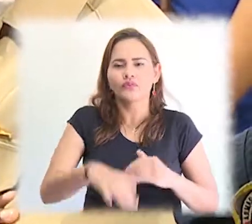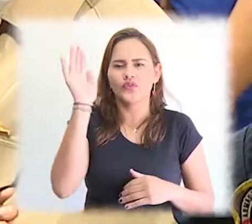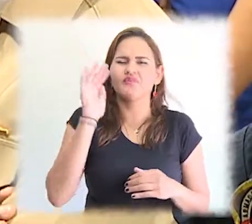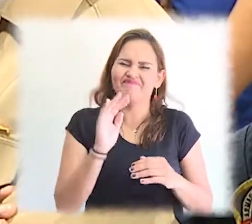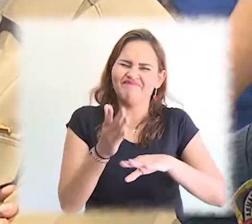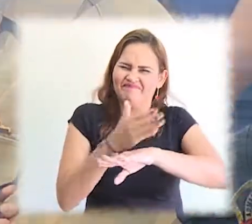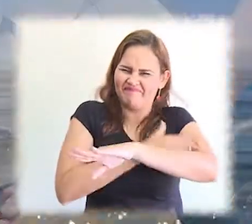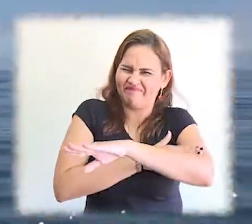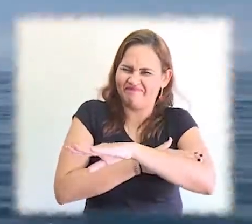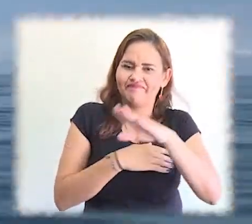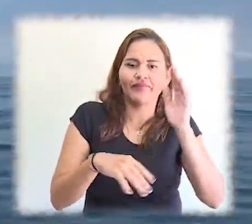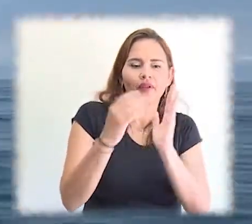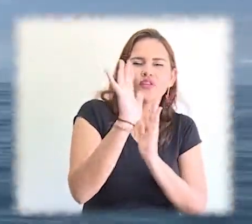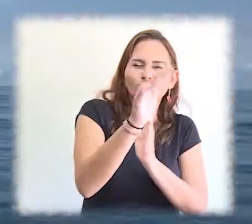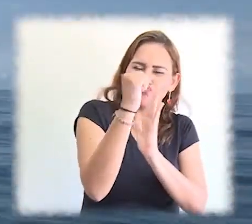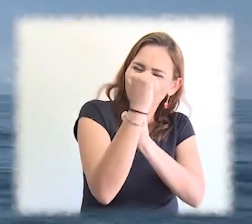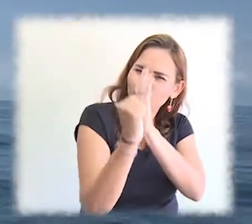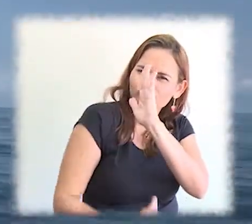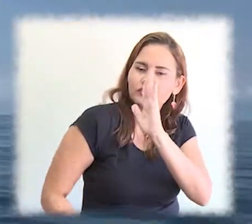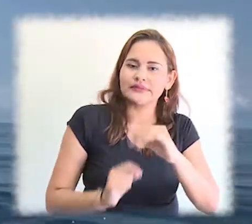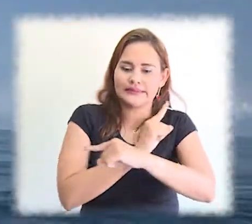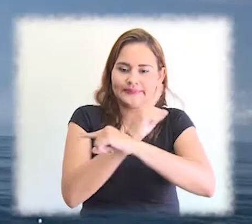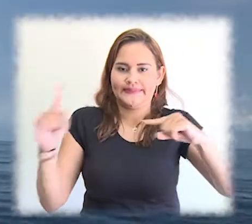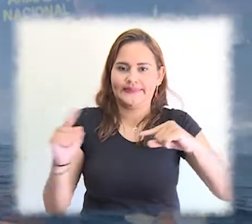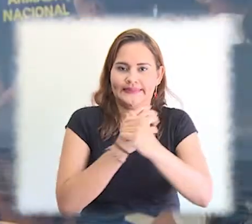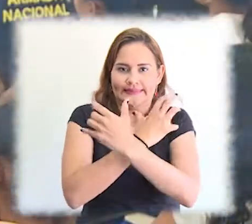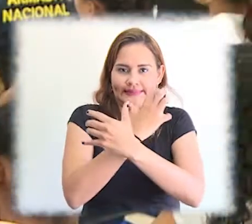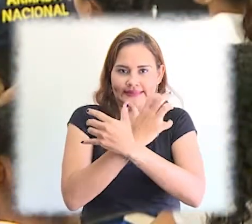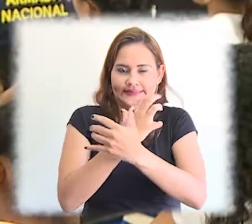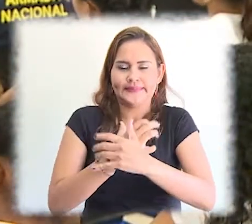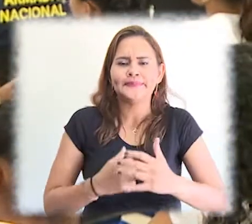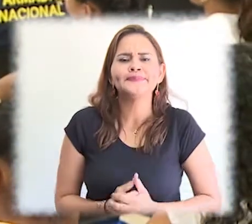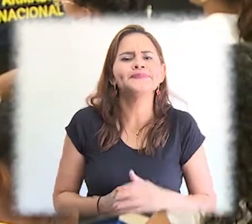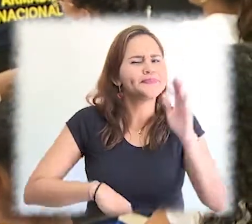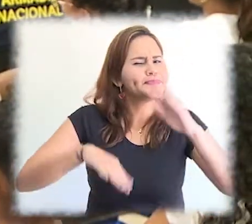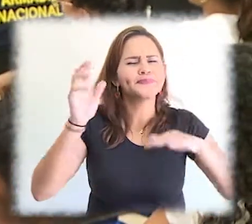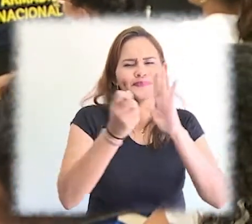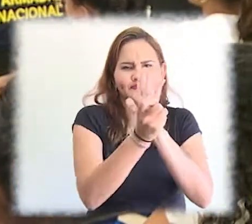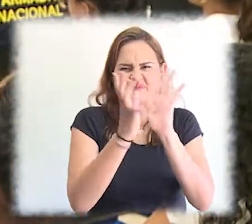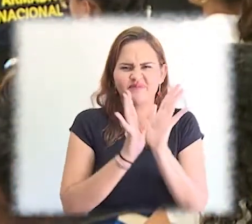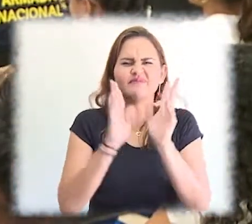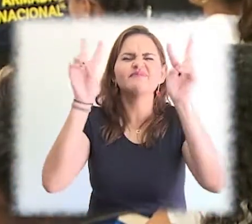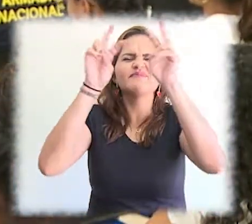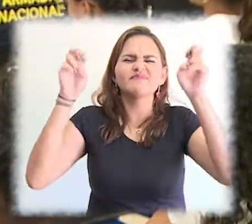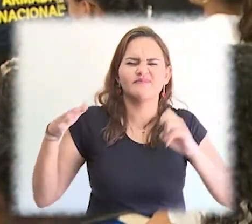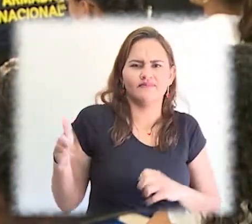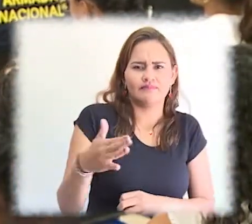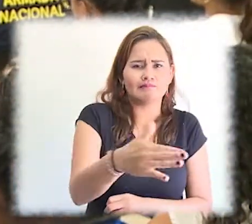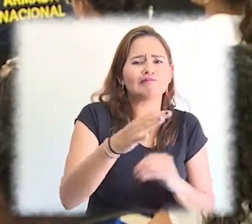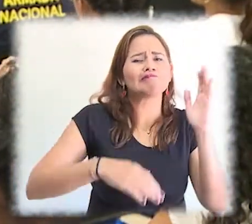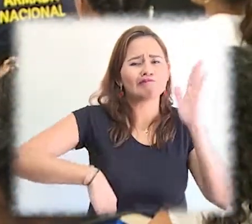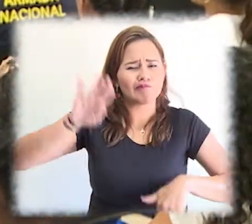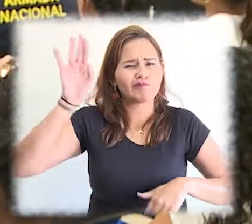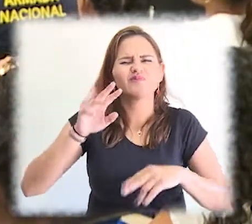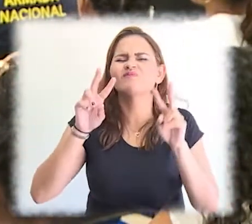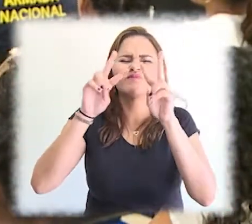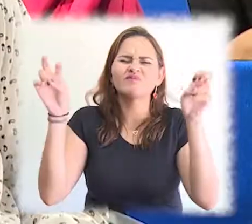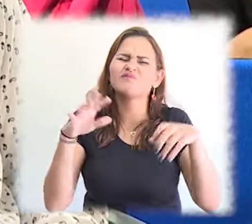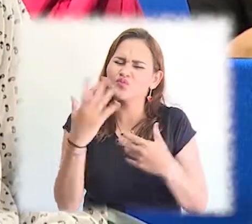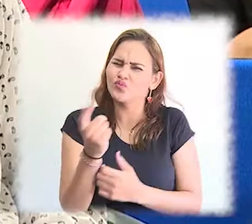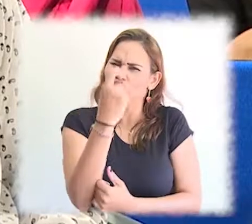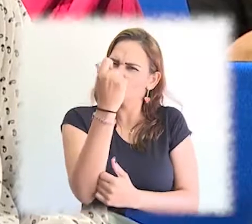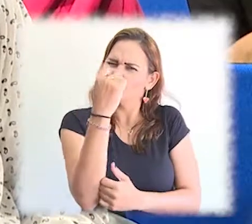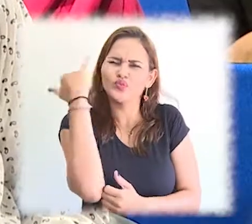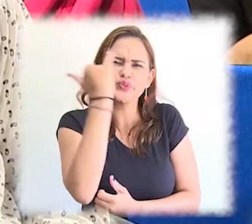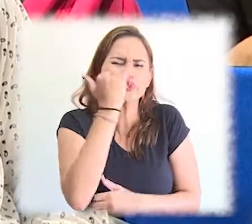llevó a cabo el seminario marítimo denominado Retos de la Economía Azul en Colombia, el cual fue liderado por la Alma Mater por medio de la Oficina